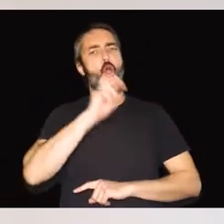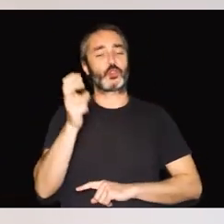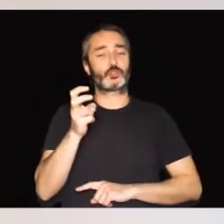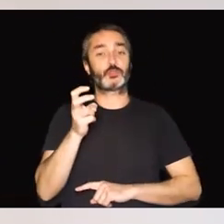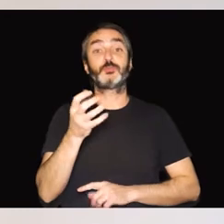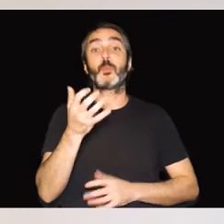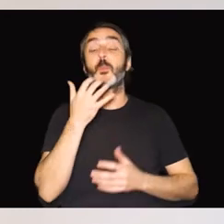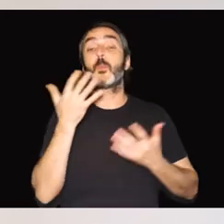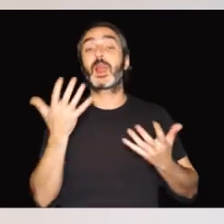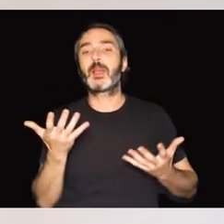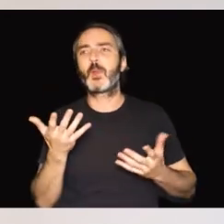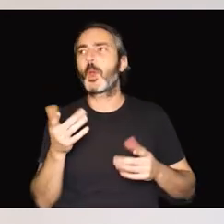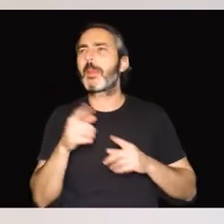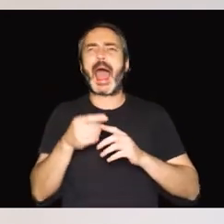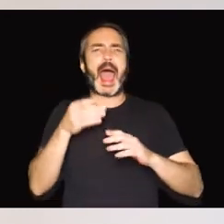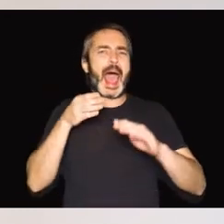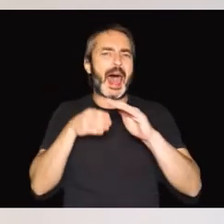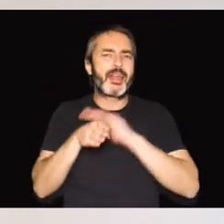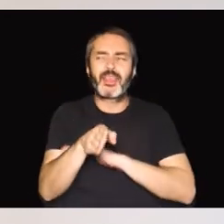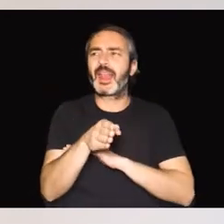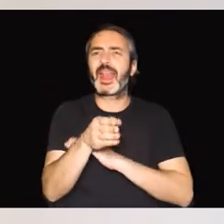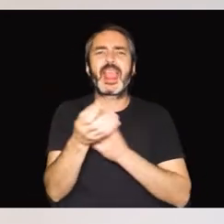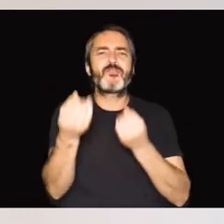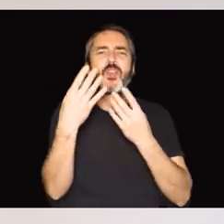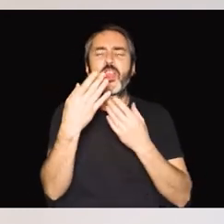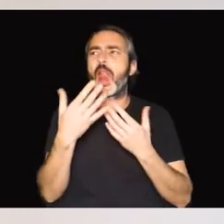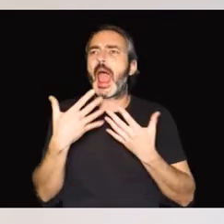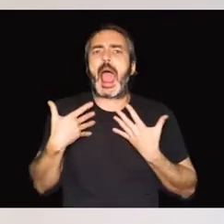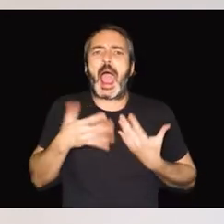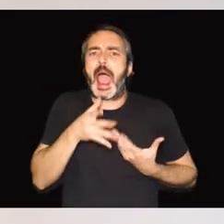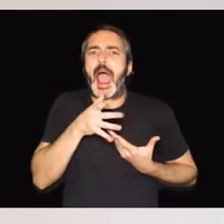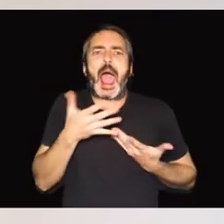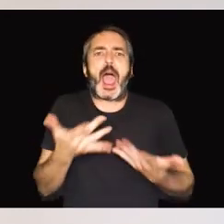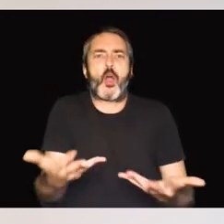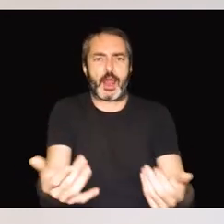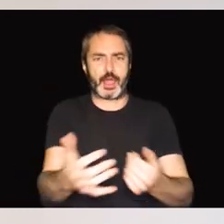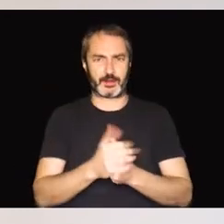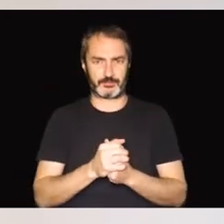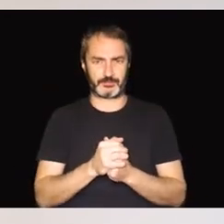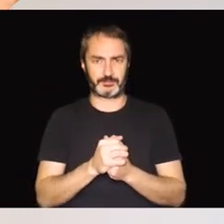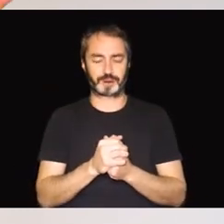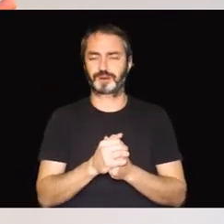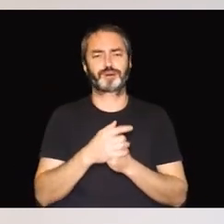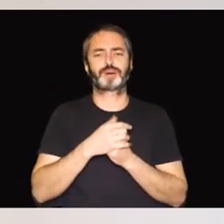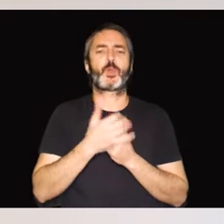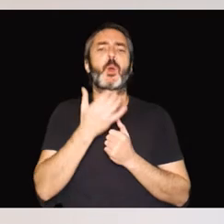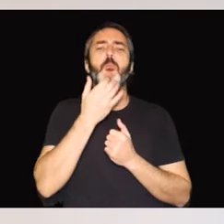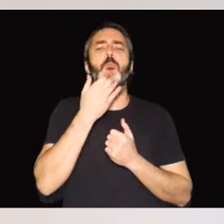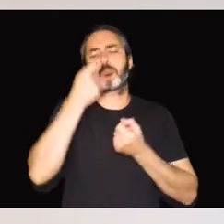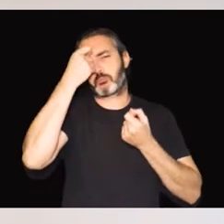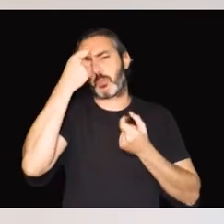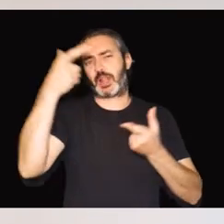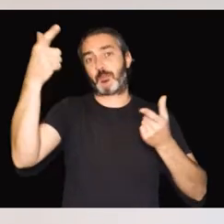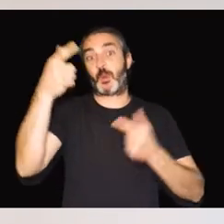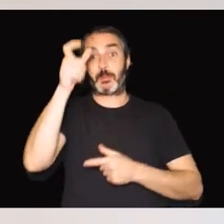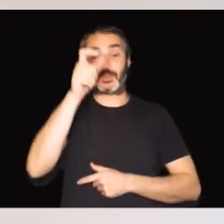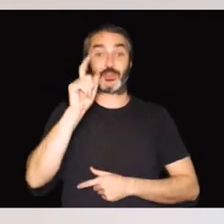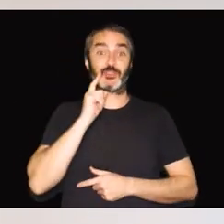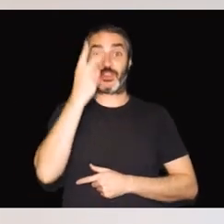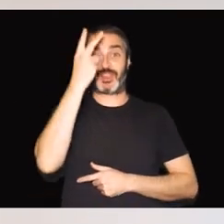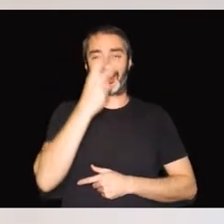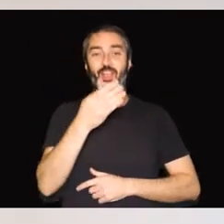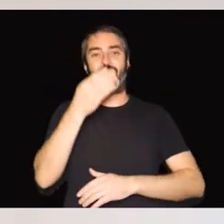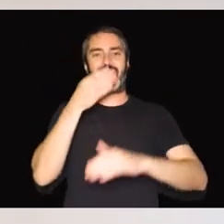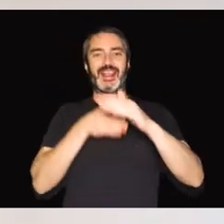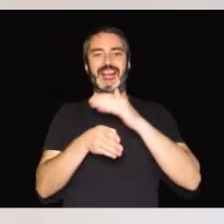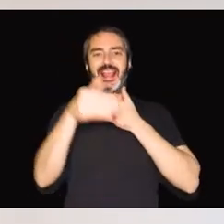a que tiene dificultades para acceder a la información inmediata del día a día. Imaginemos, por un momento, una persona con sordoceguera que